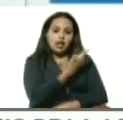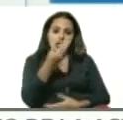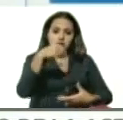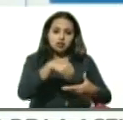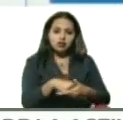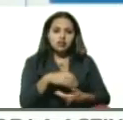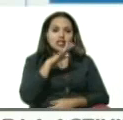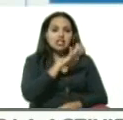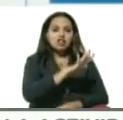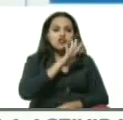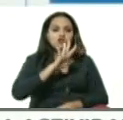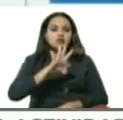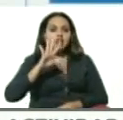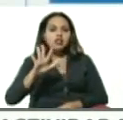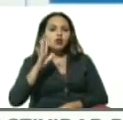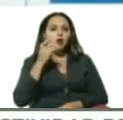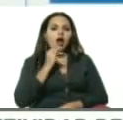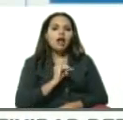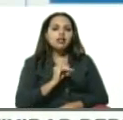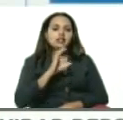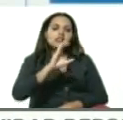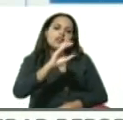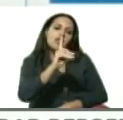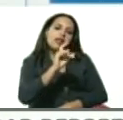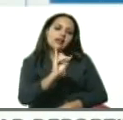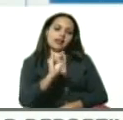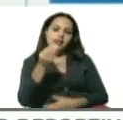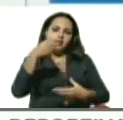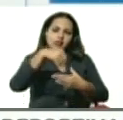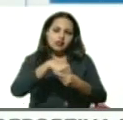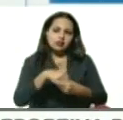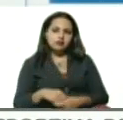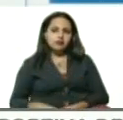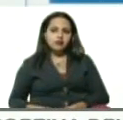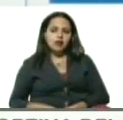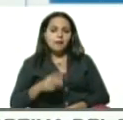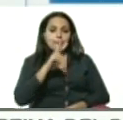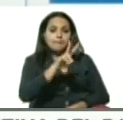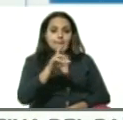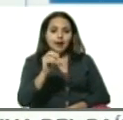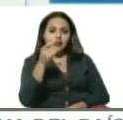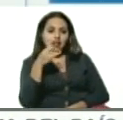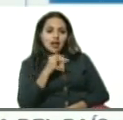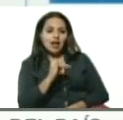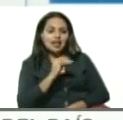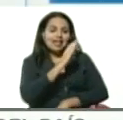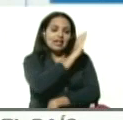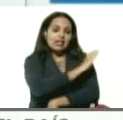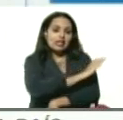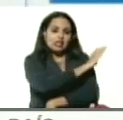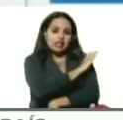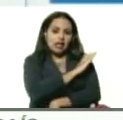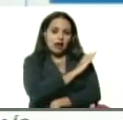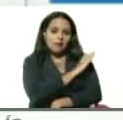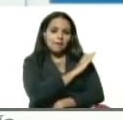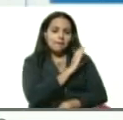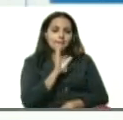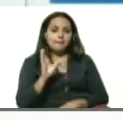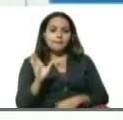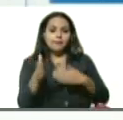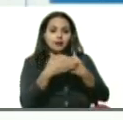555 están en centro de diagnóstico integral, 20 están en clínicas privadas, y hoy